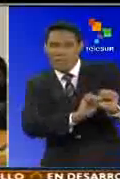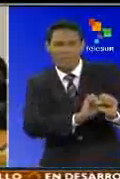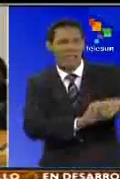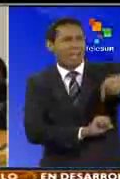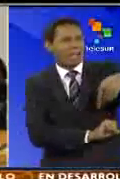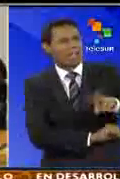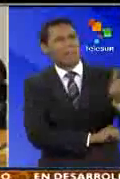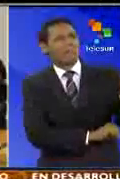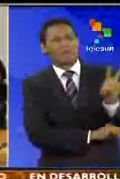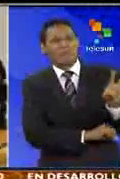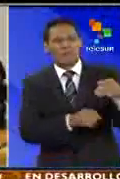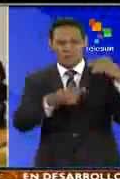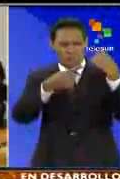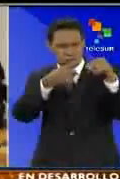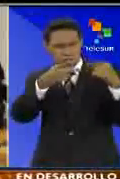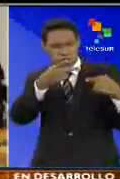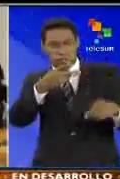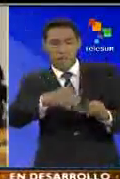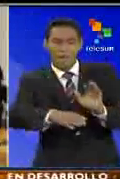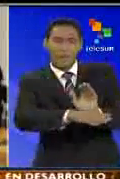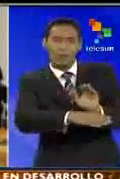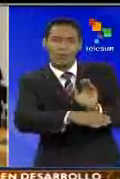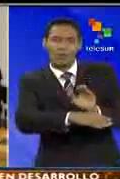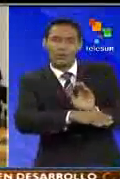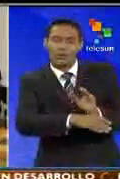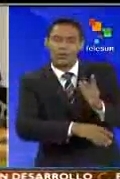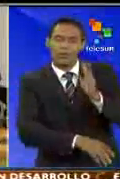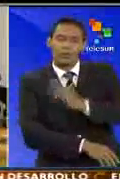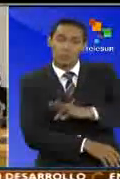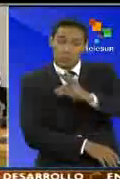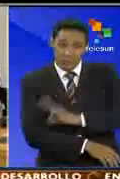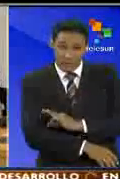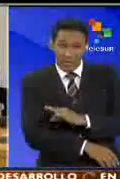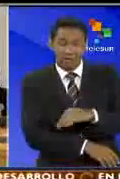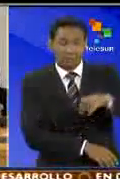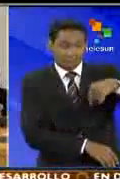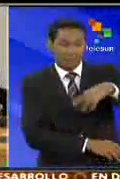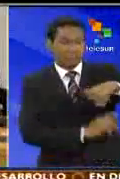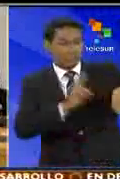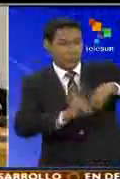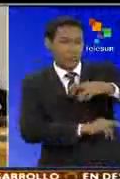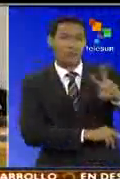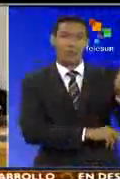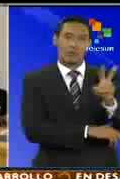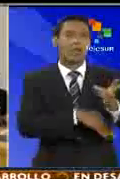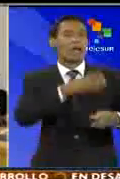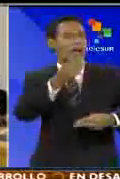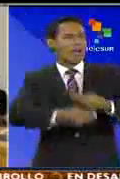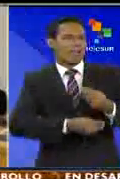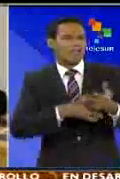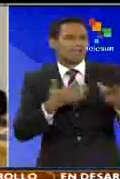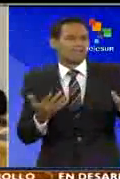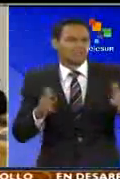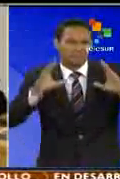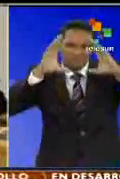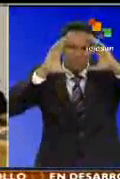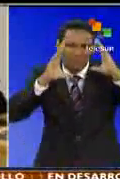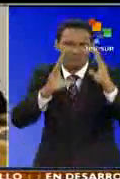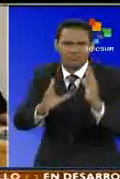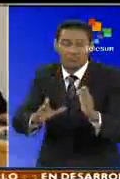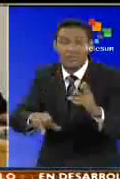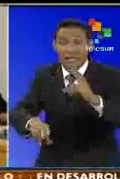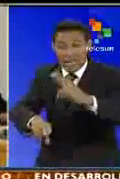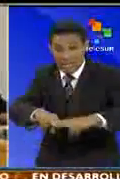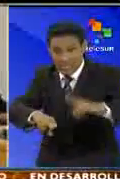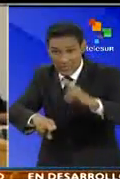en materia de protección social que ha venido adelantando nuestra revolución bolivariana, particularmente referida a